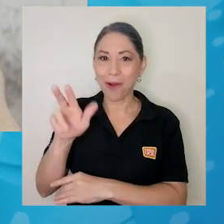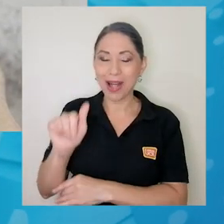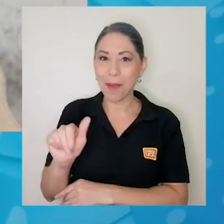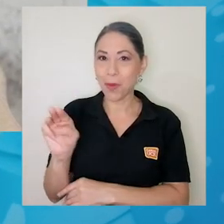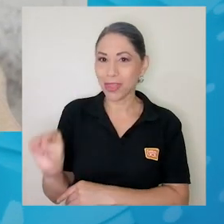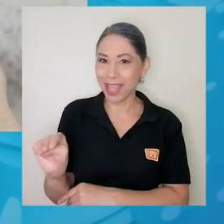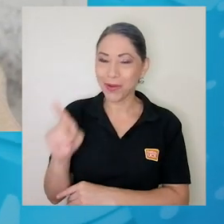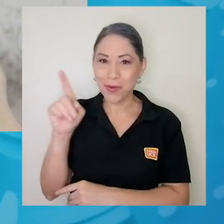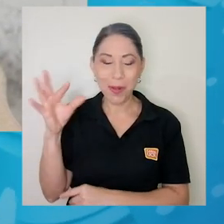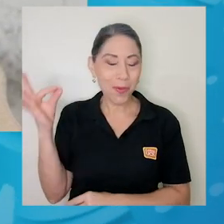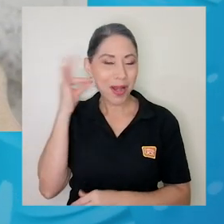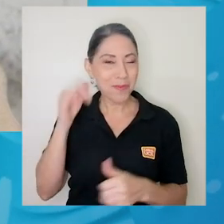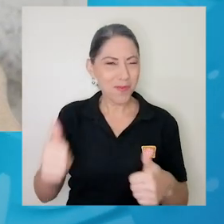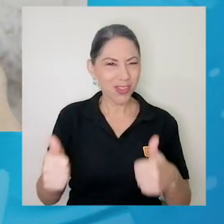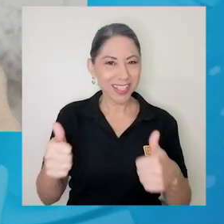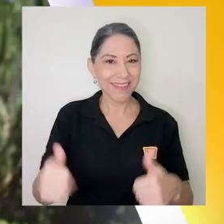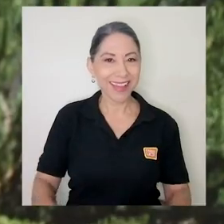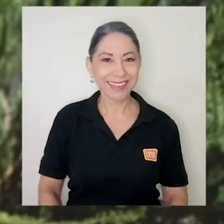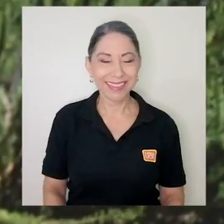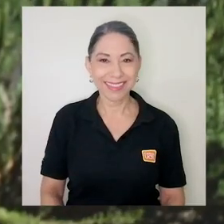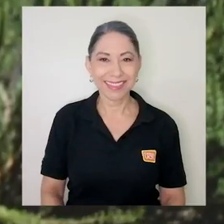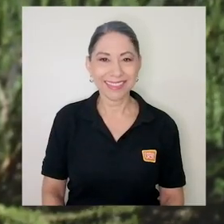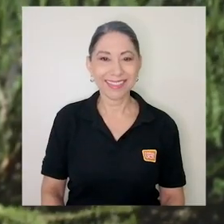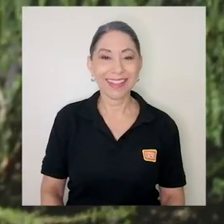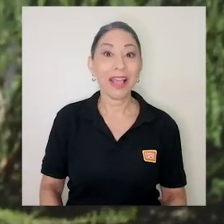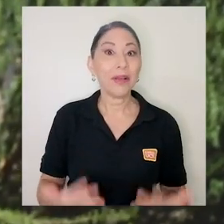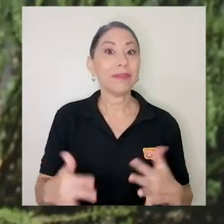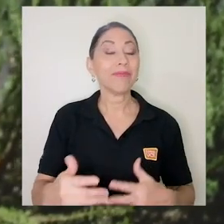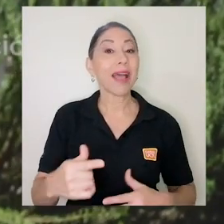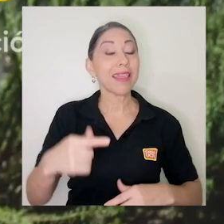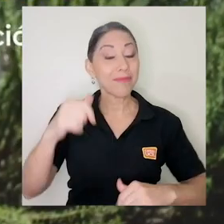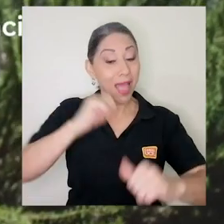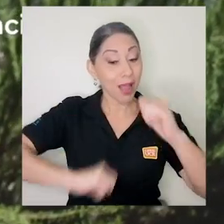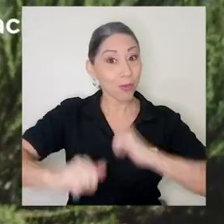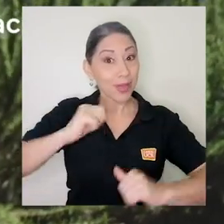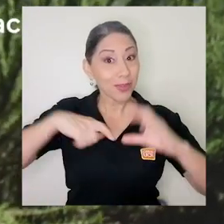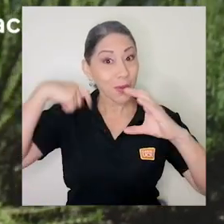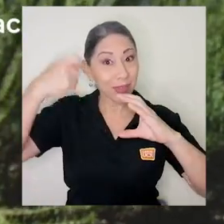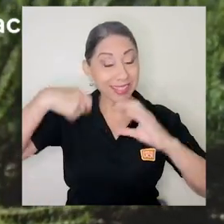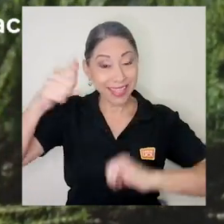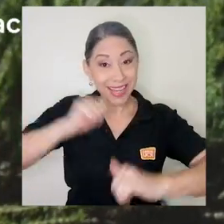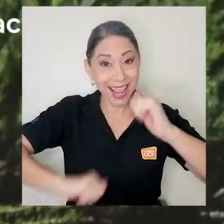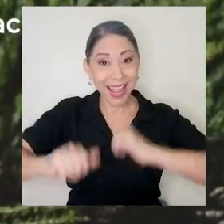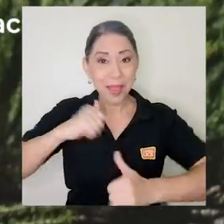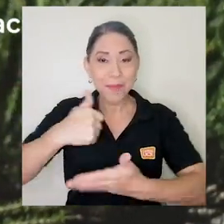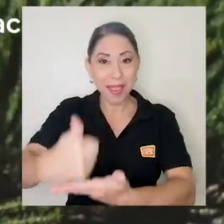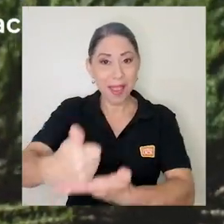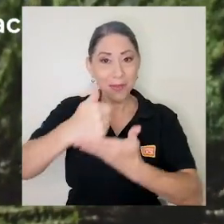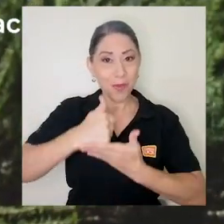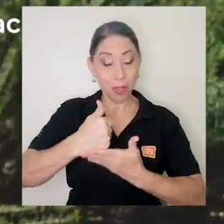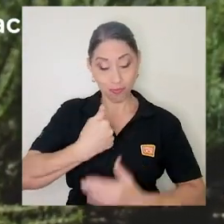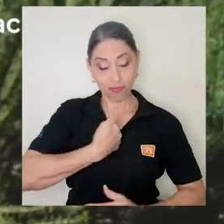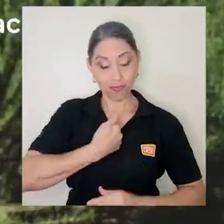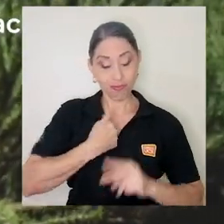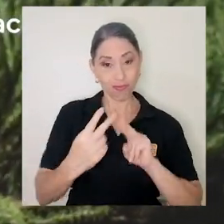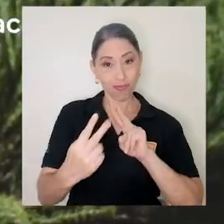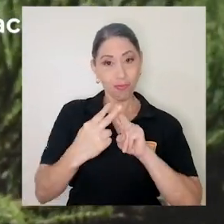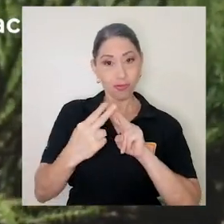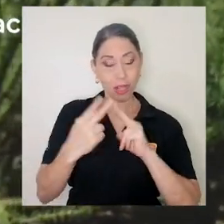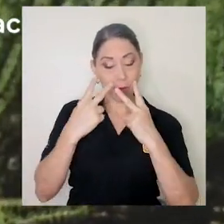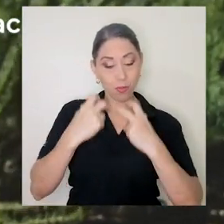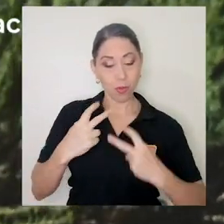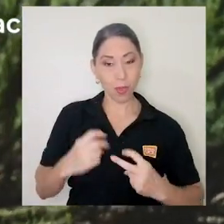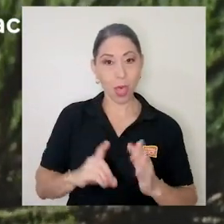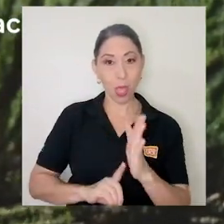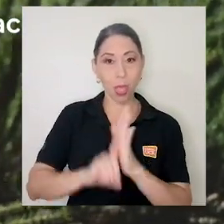es una mujer muy, muy chiva. La actuación de cine me ha ayudado para conocerme mejor, para desarrollar más